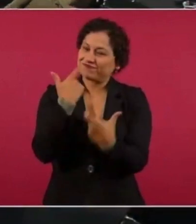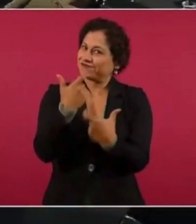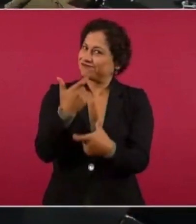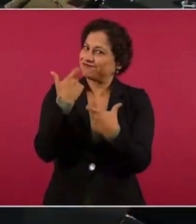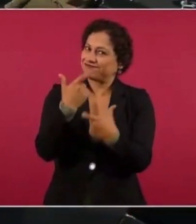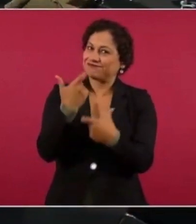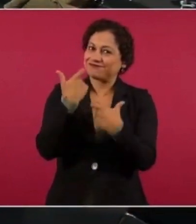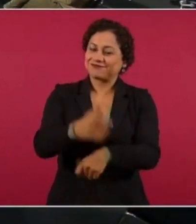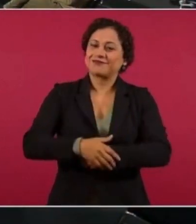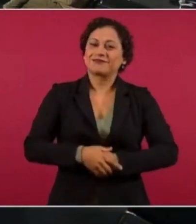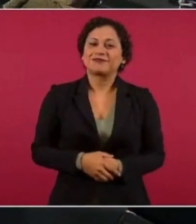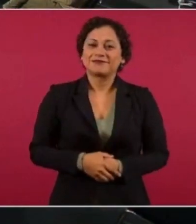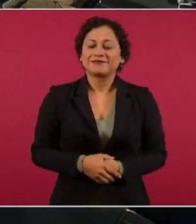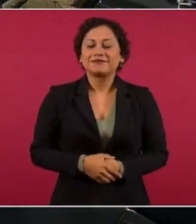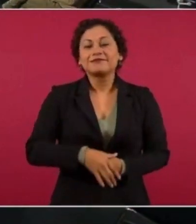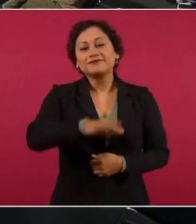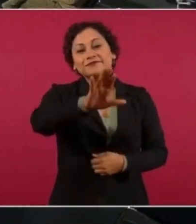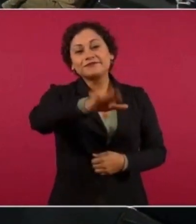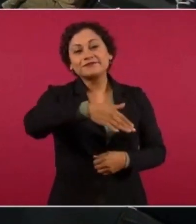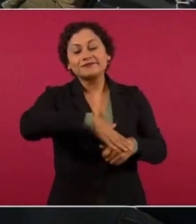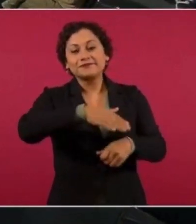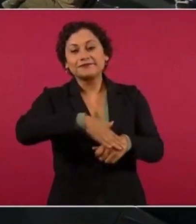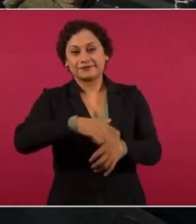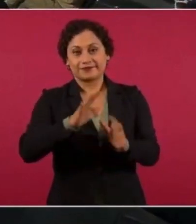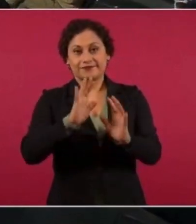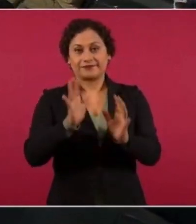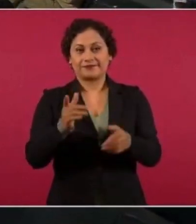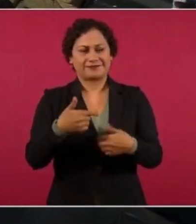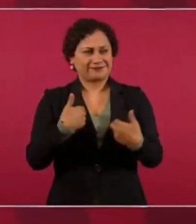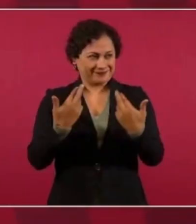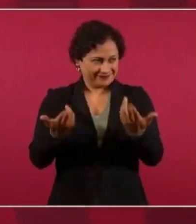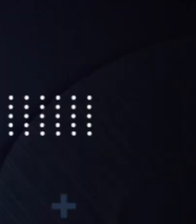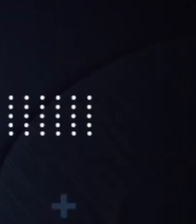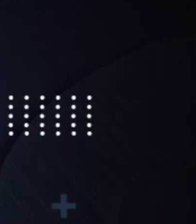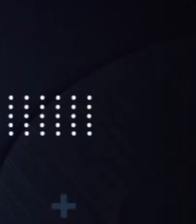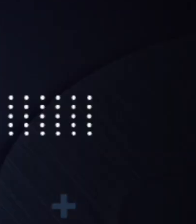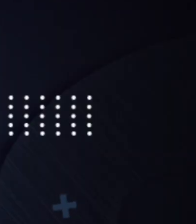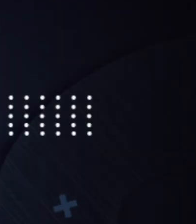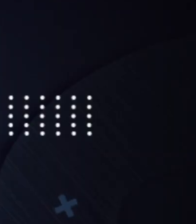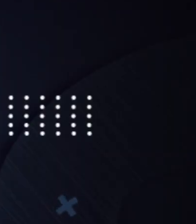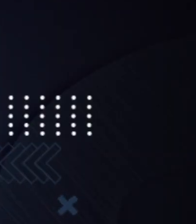Ya definió quién es el o será el… Regale afecto, no lo compre.